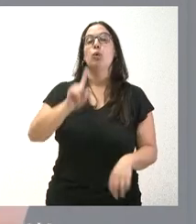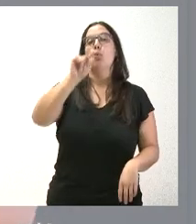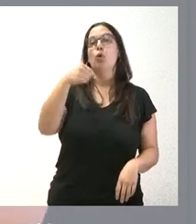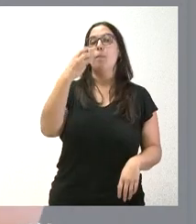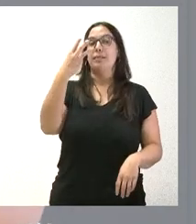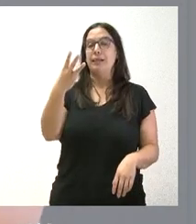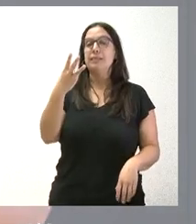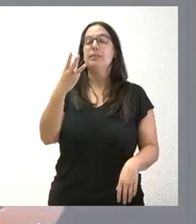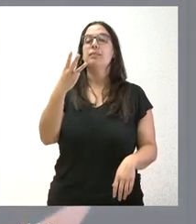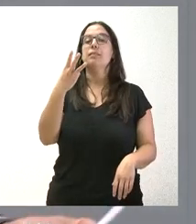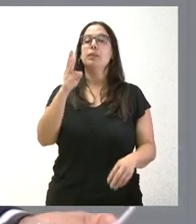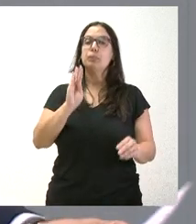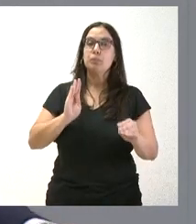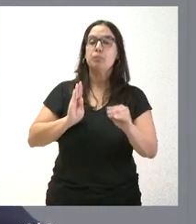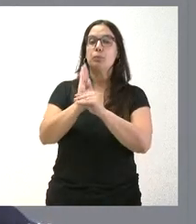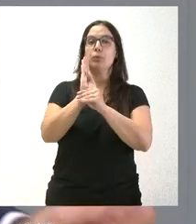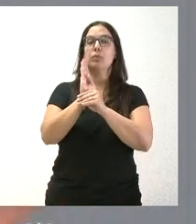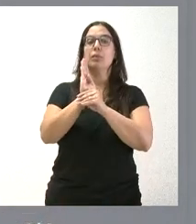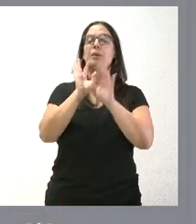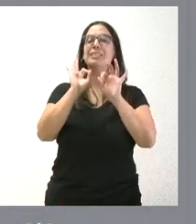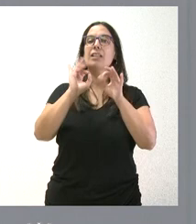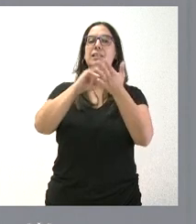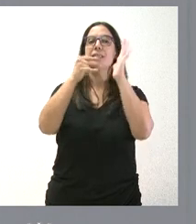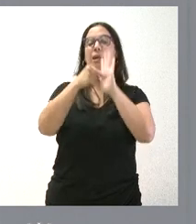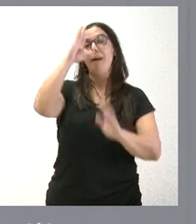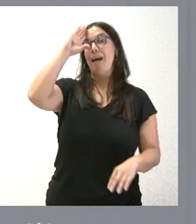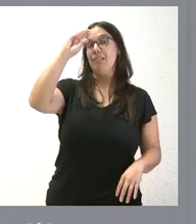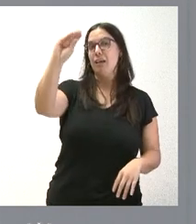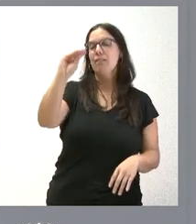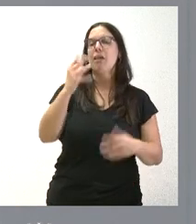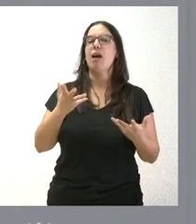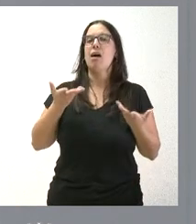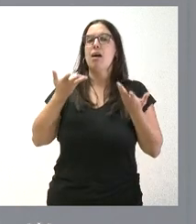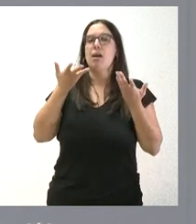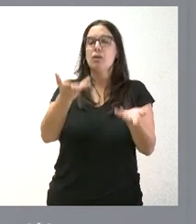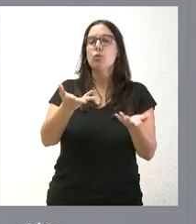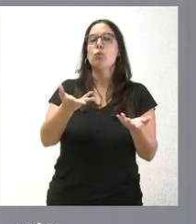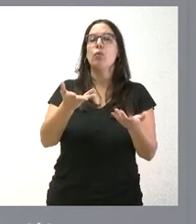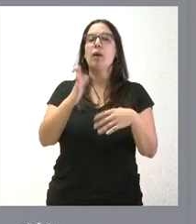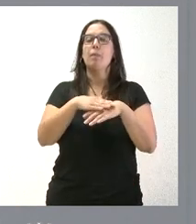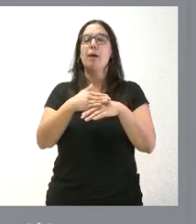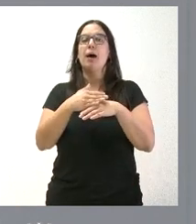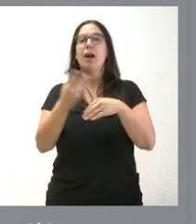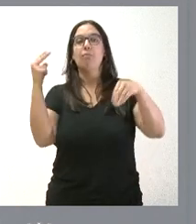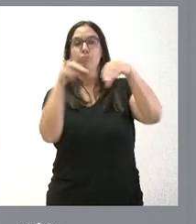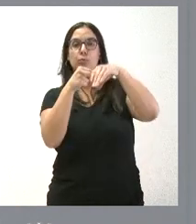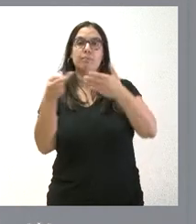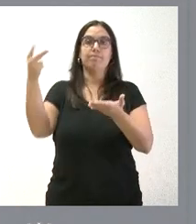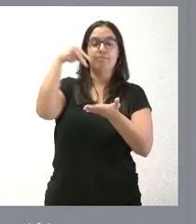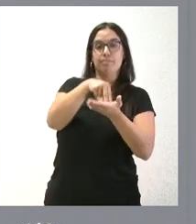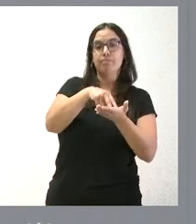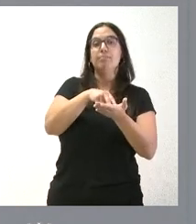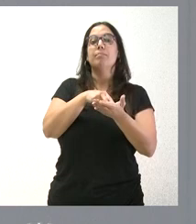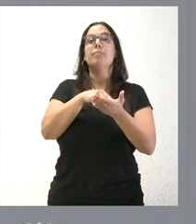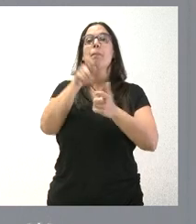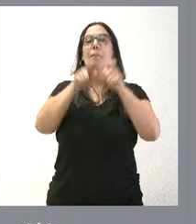es lo que se va a invertir en un sistema inteligente que va a ayudar a acostarse y a levantarse de la cama a las personas con movilidad